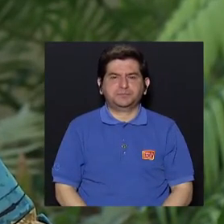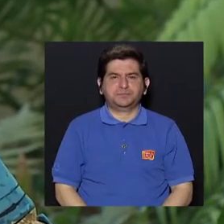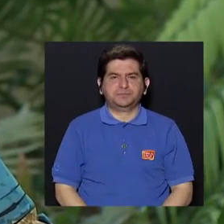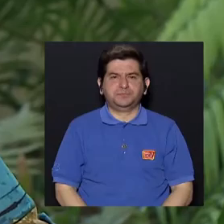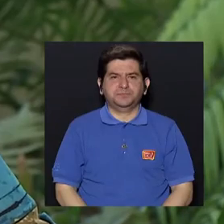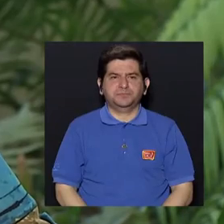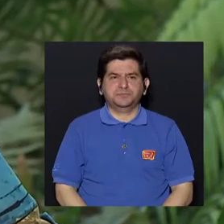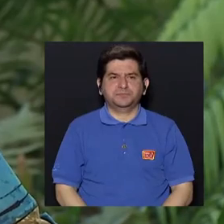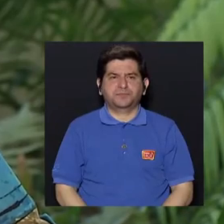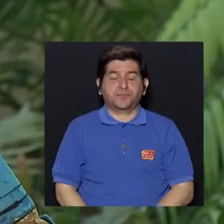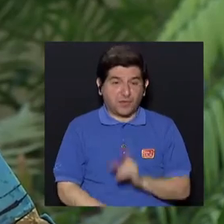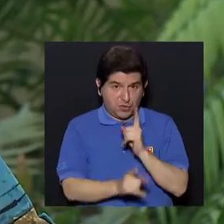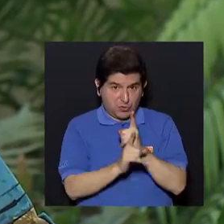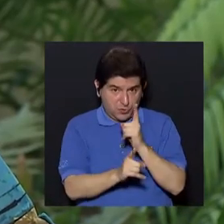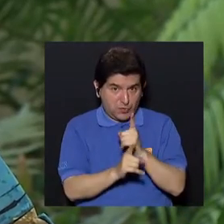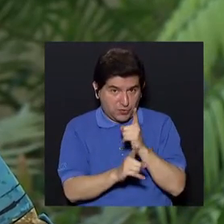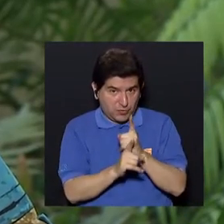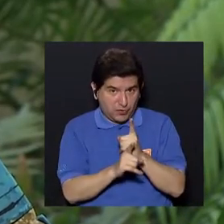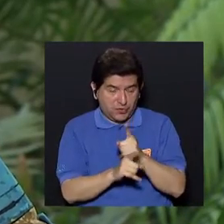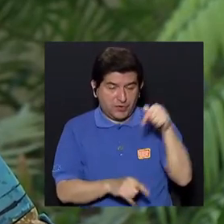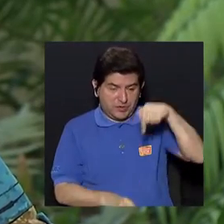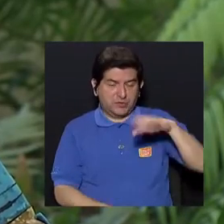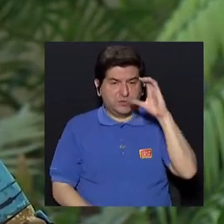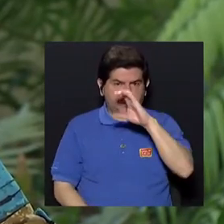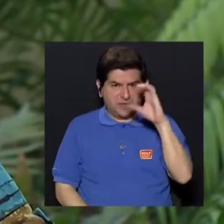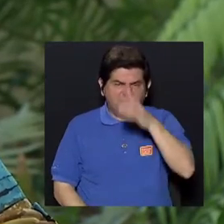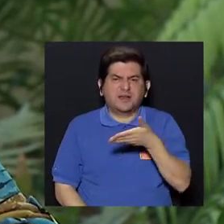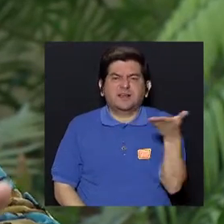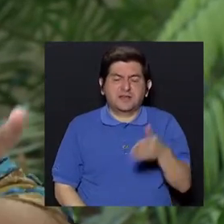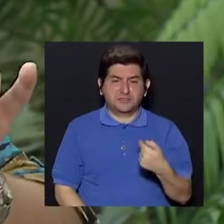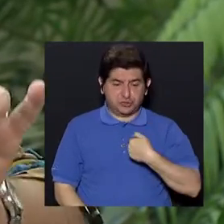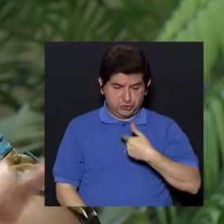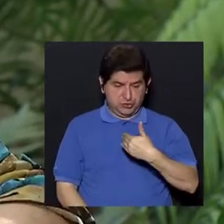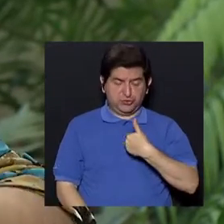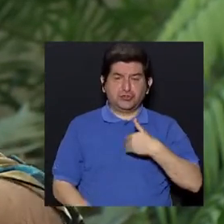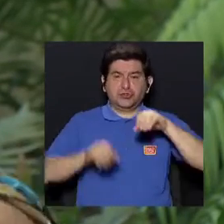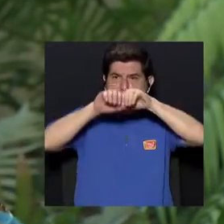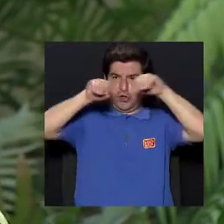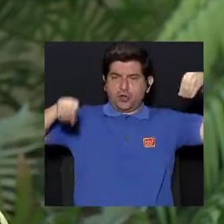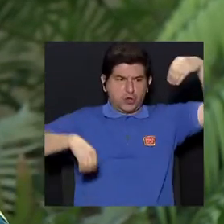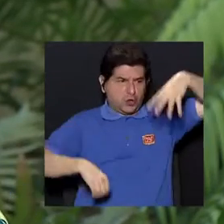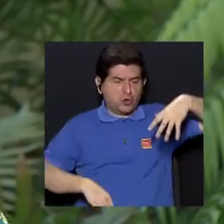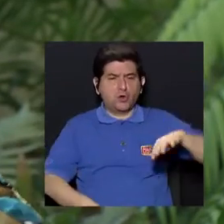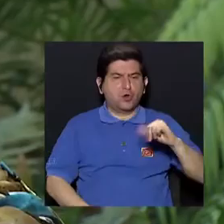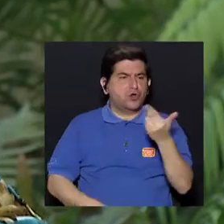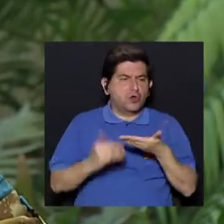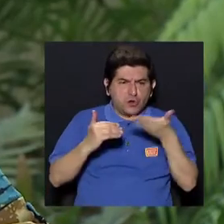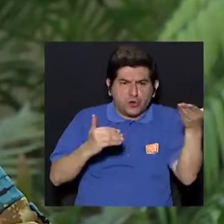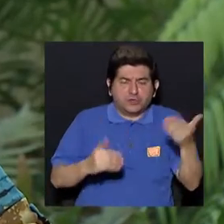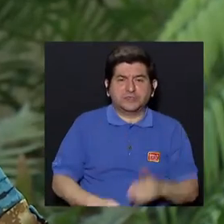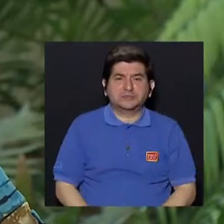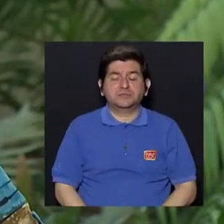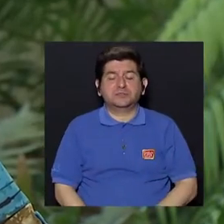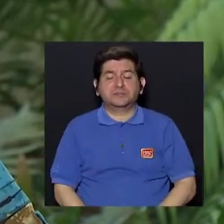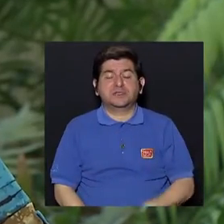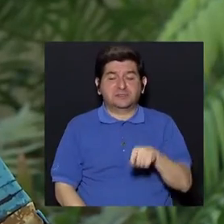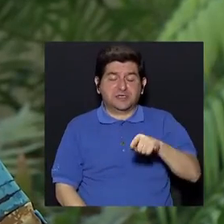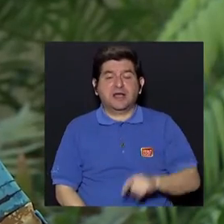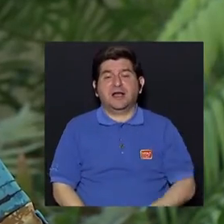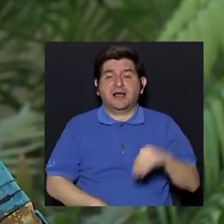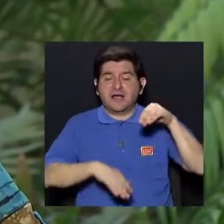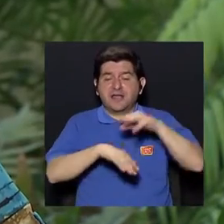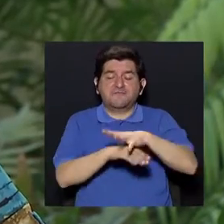apropiado, lo que se busca es, bueno, si yo tengo el fluorescente y tengo otra cosa y tengo otra cosa, va a haber un efecto